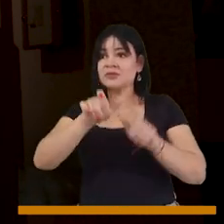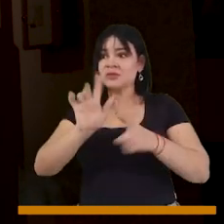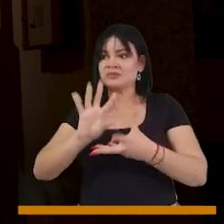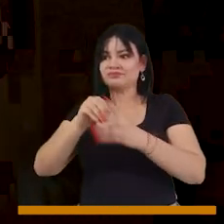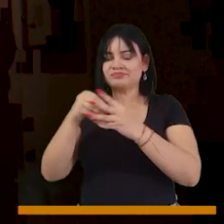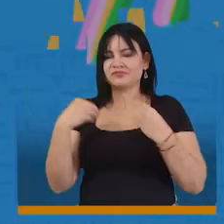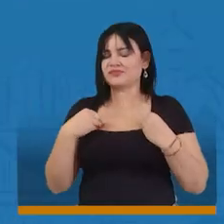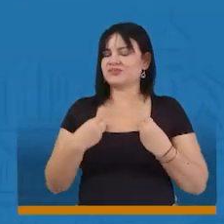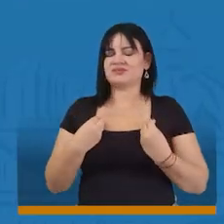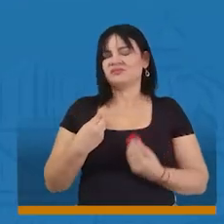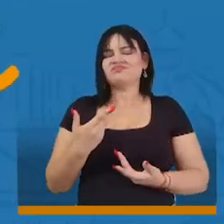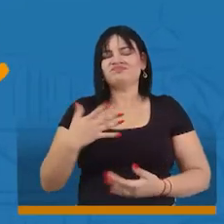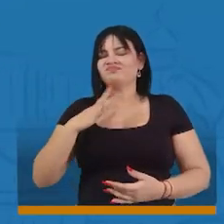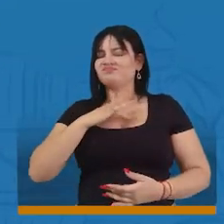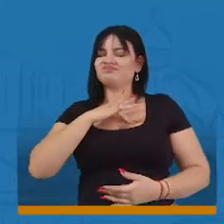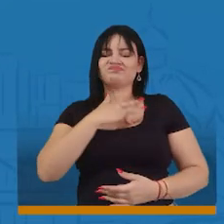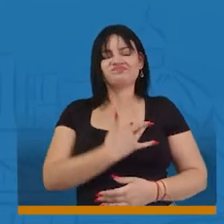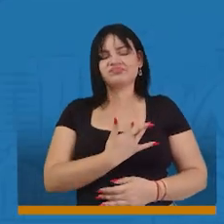la comunidad.